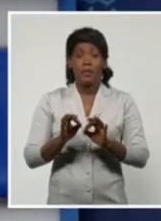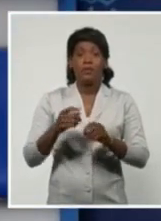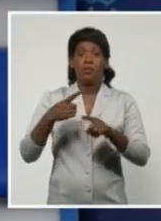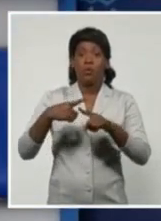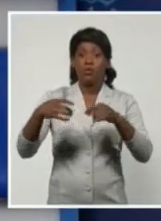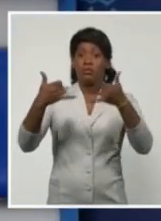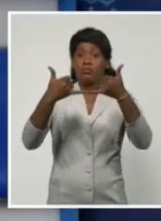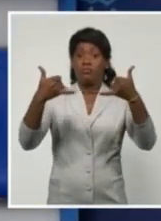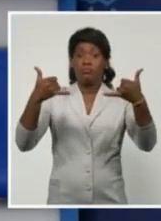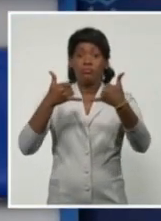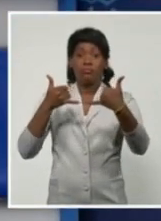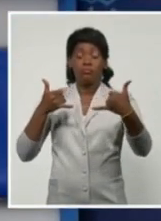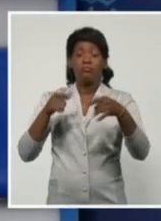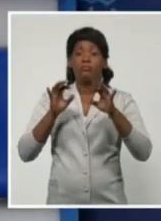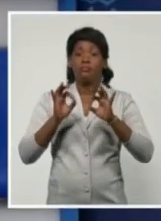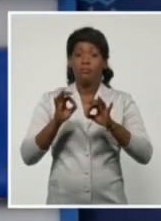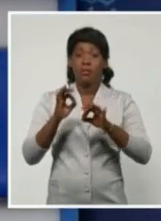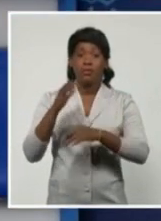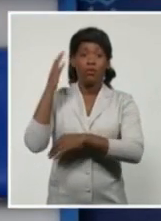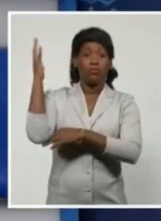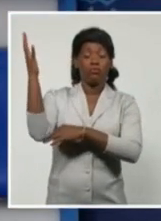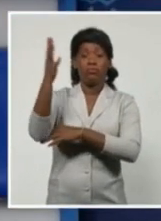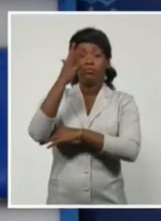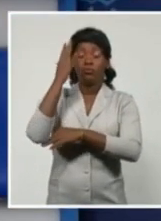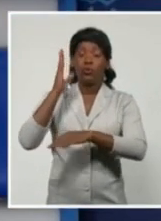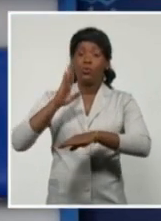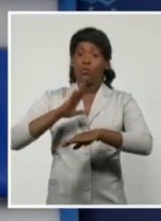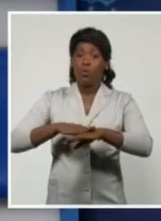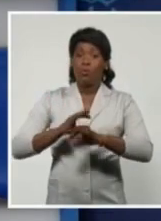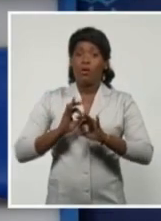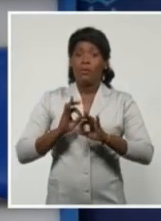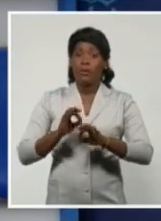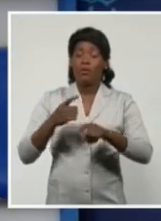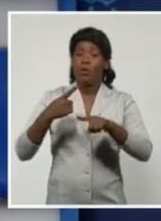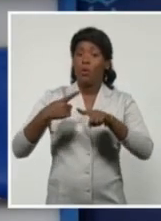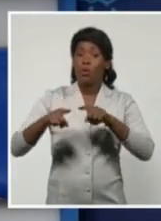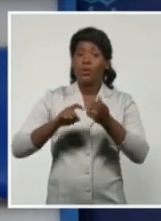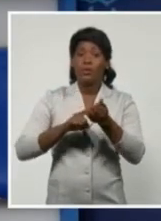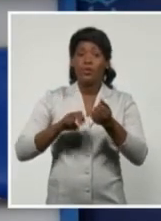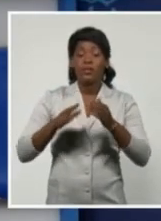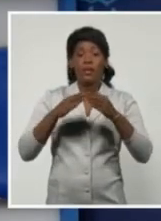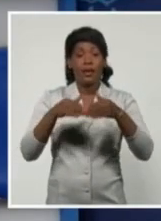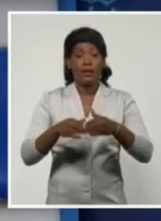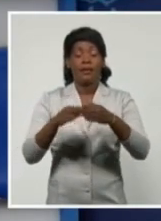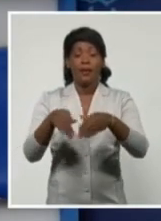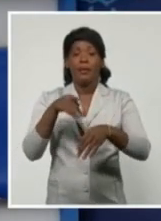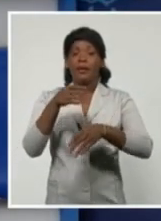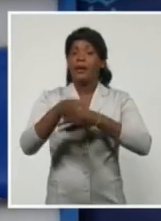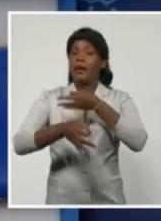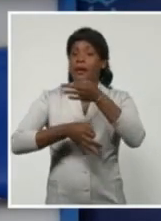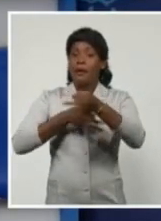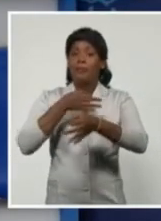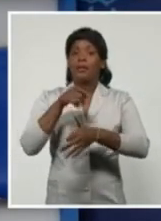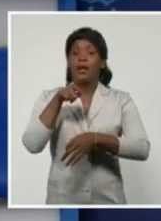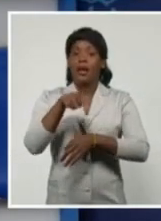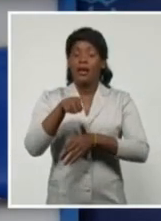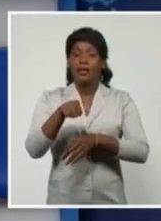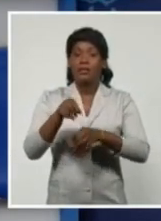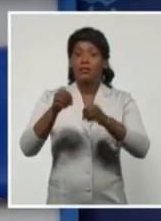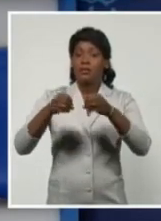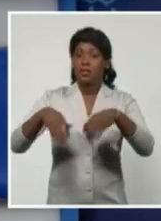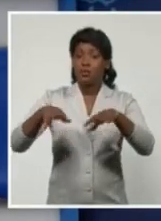eléctricas dejó a su paso la tormenta tropical Laura por el municipio de Niquero en la provincia de Granma, de acuerdo con las evaluaciones preliminares del